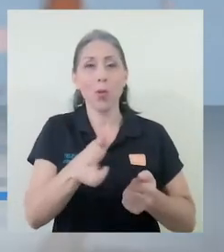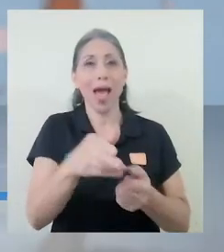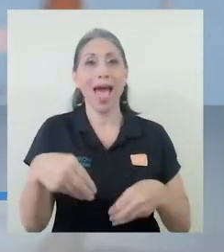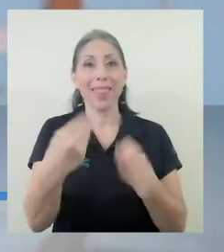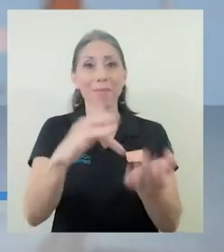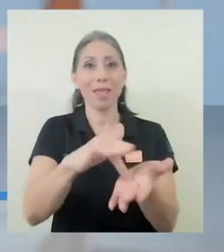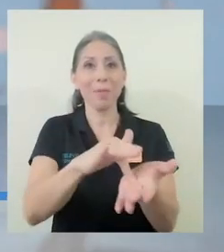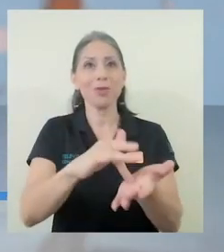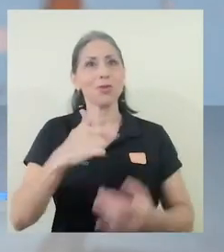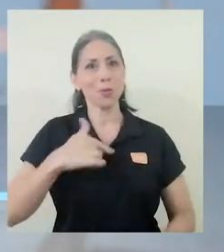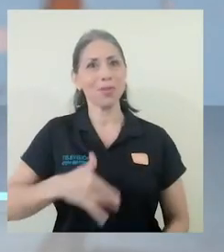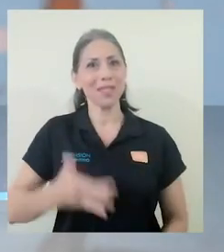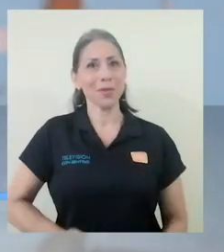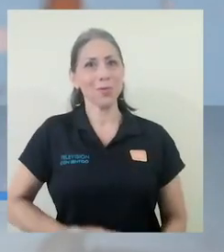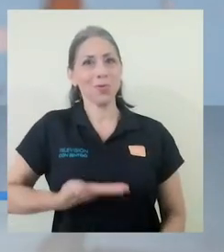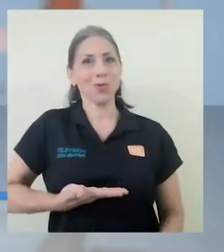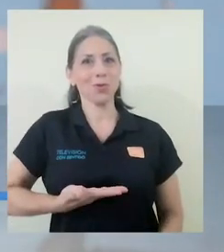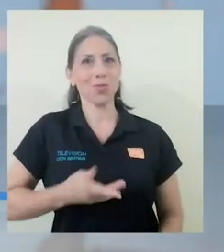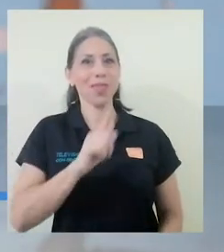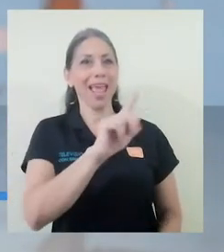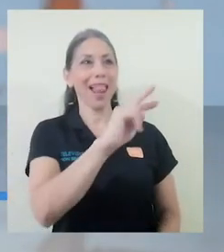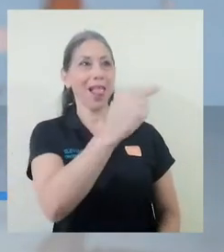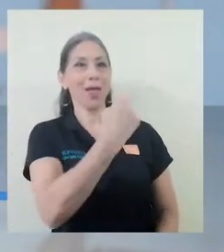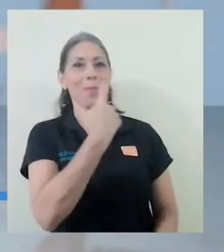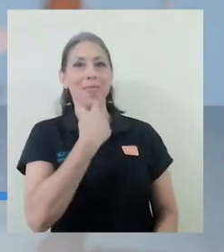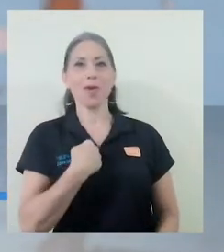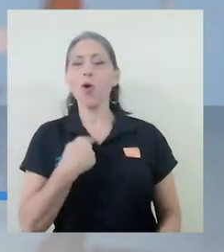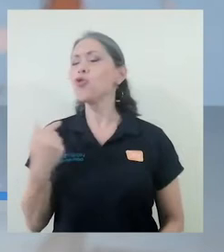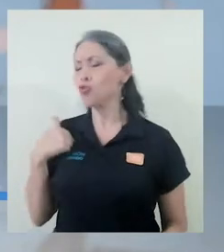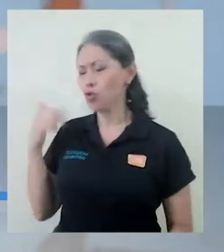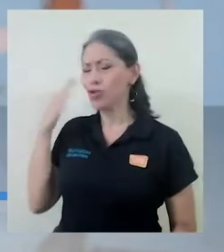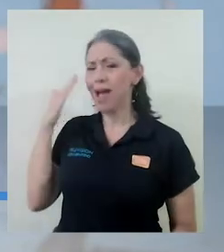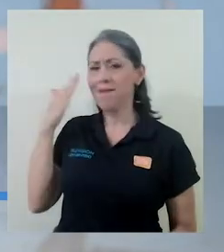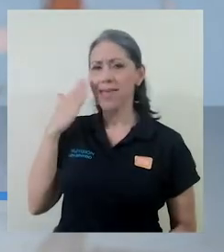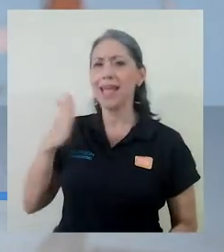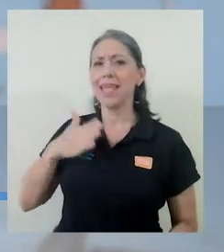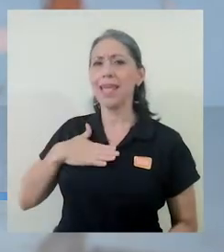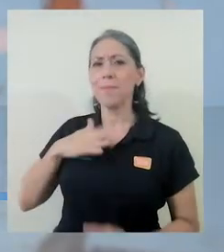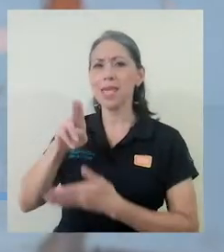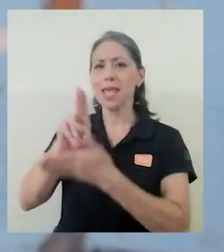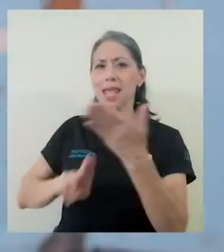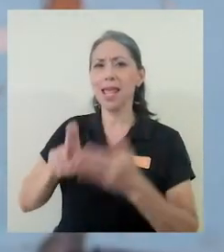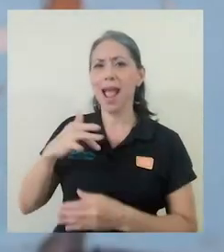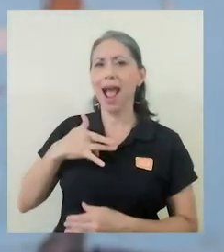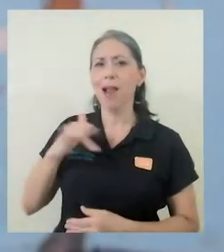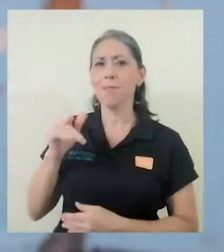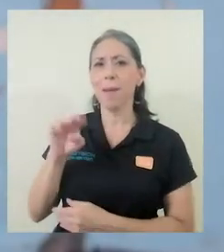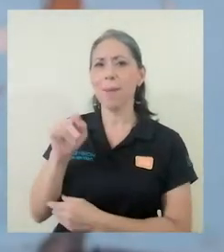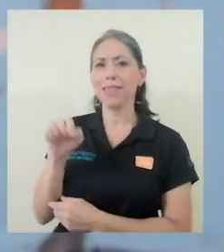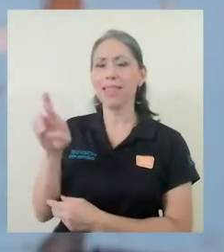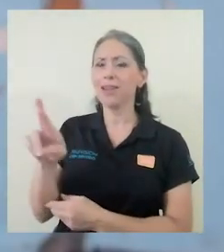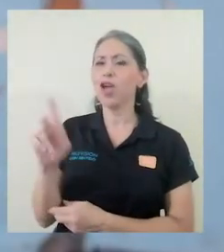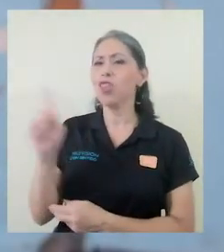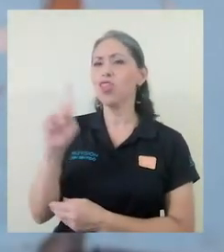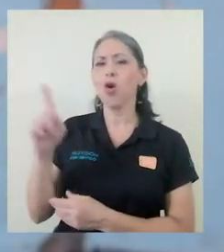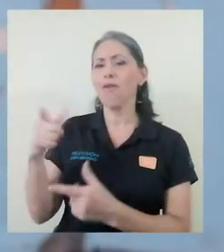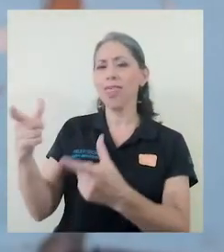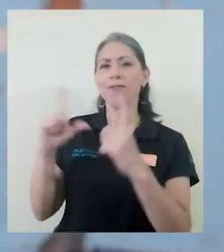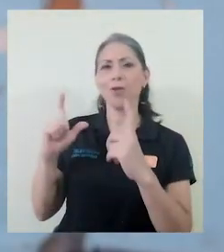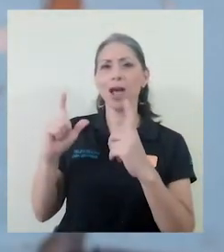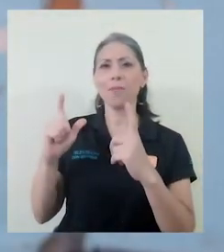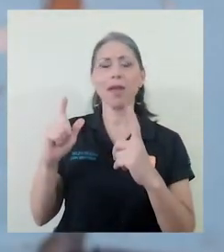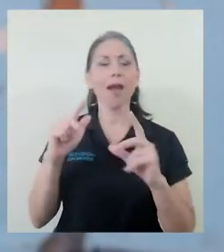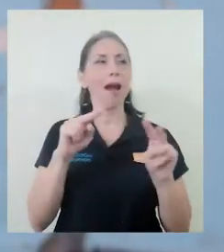y me sentí todo orgulloso porque se me dice yo sabía que mi alma mater no me iba a defraudar y eso te llena bastante de